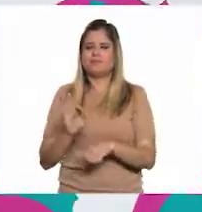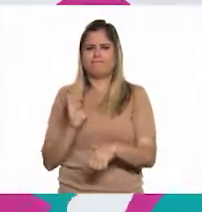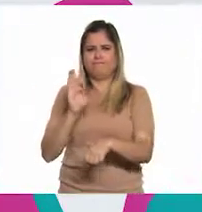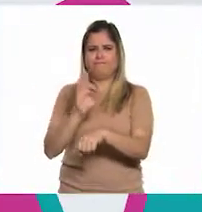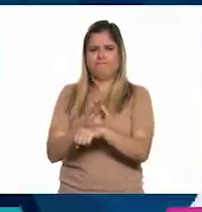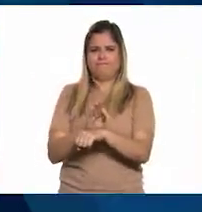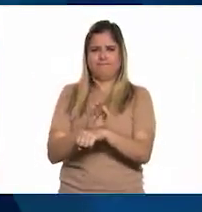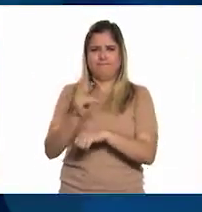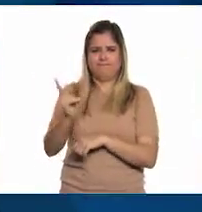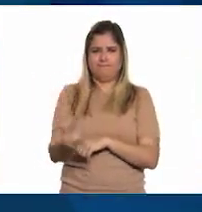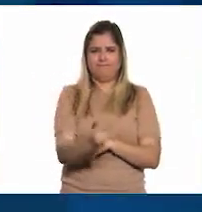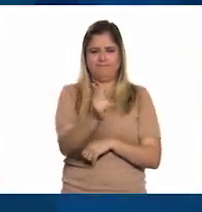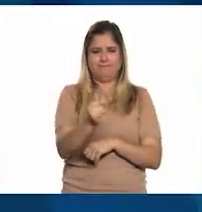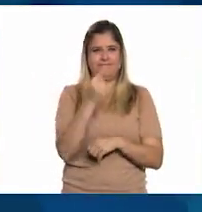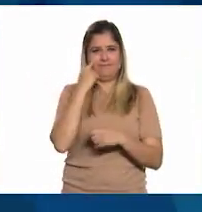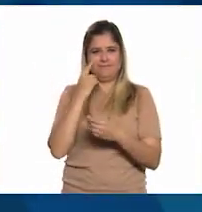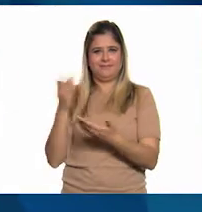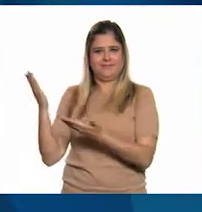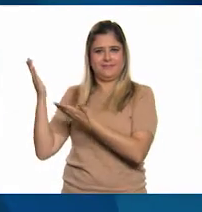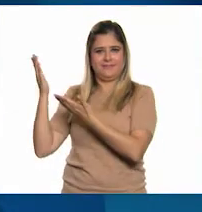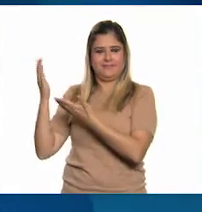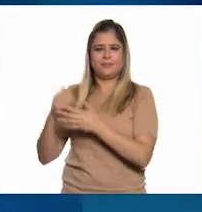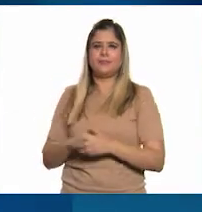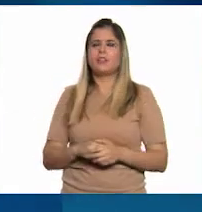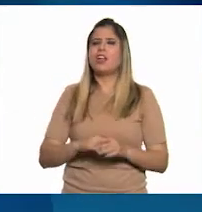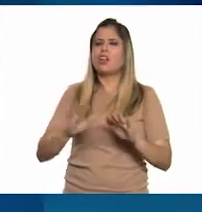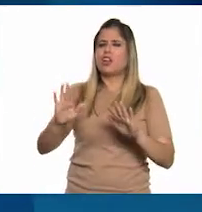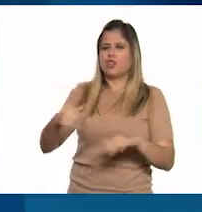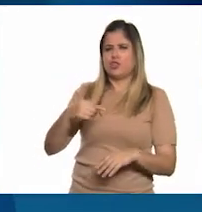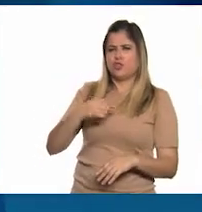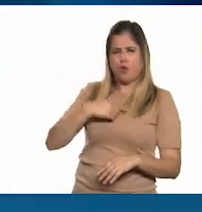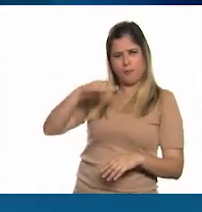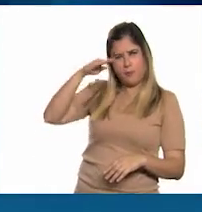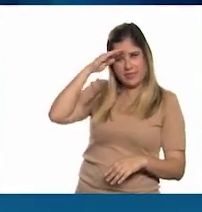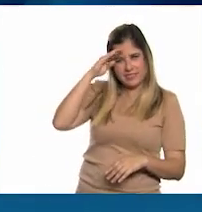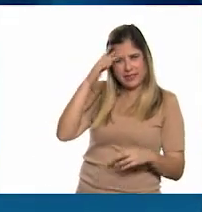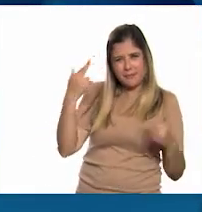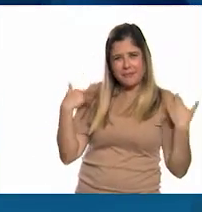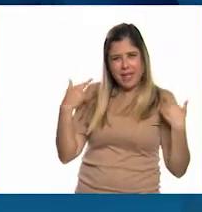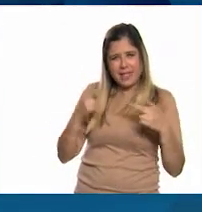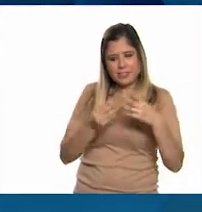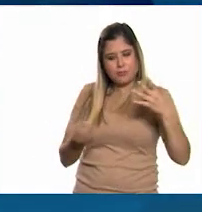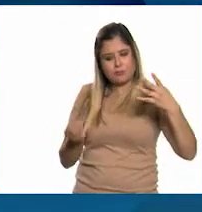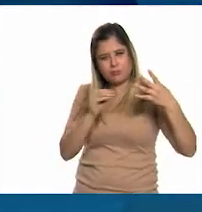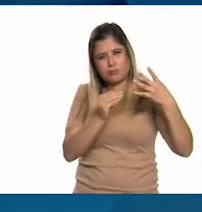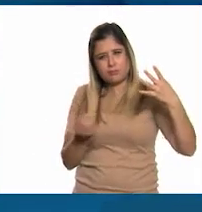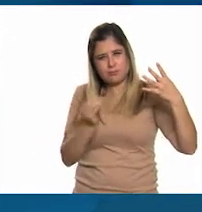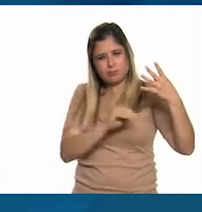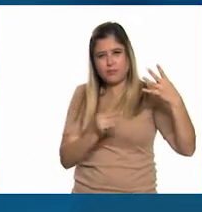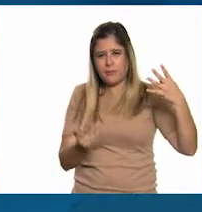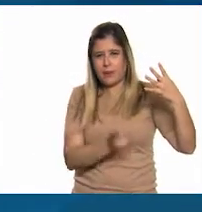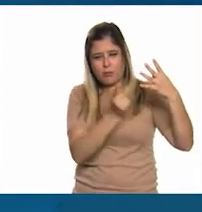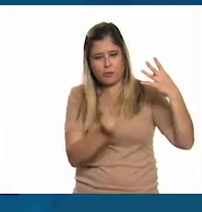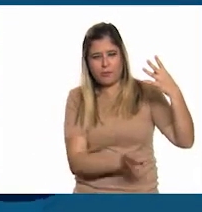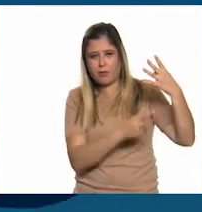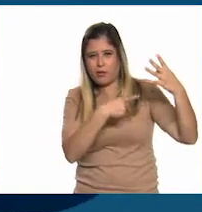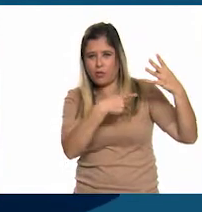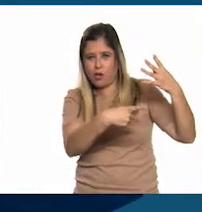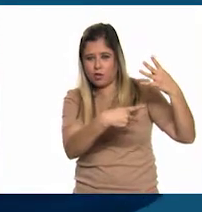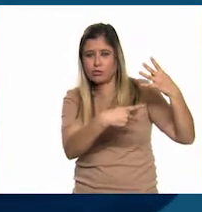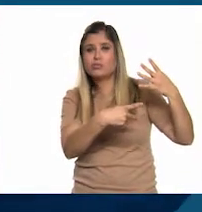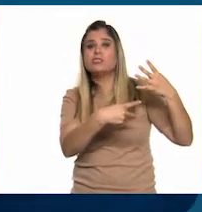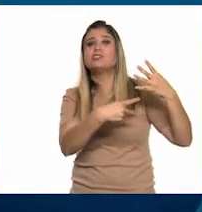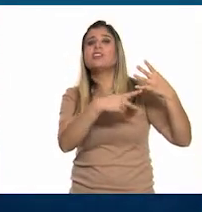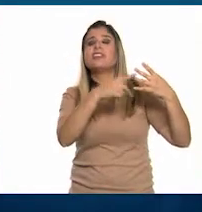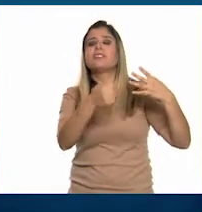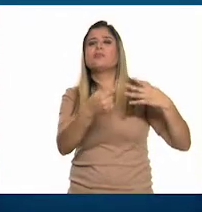beneficios. Es que estoy pensando, maestro, que bueno, después de estas dos preguntas, sería la de ¿cuáles son